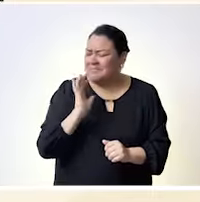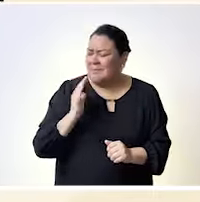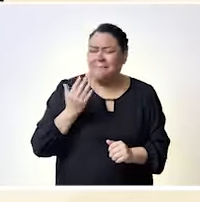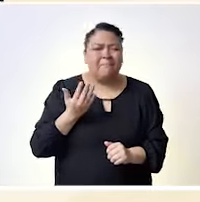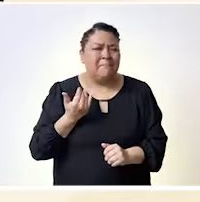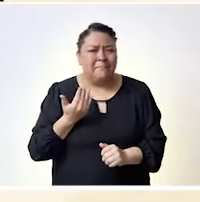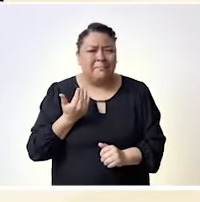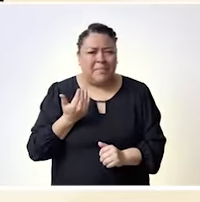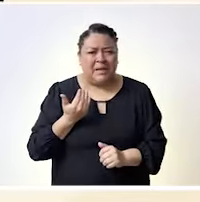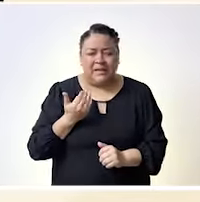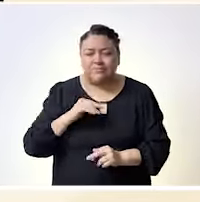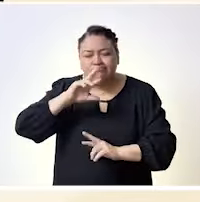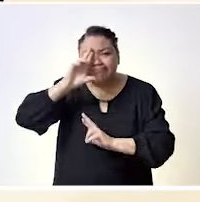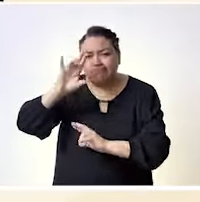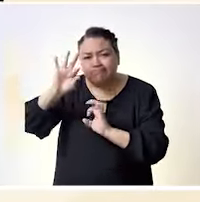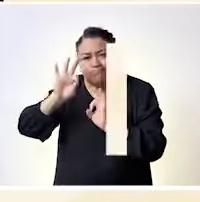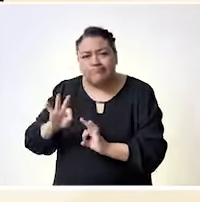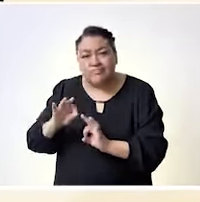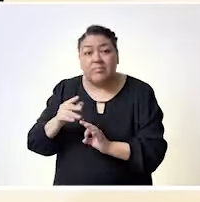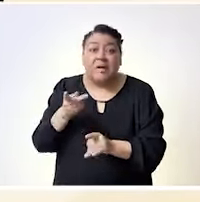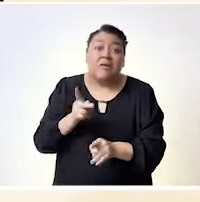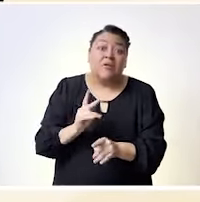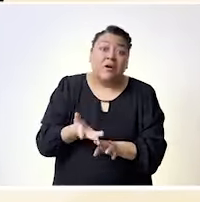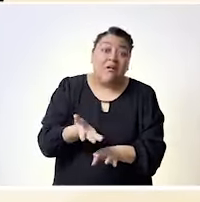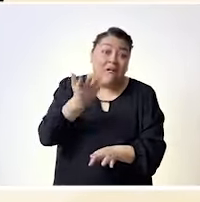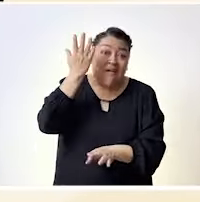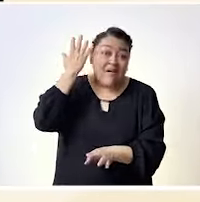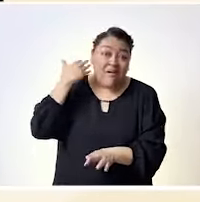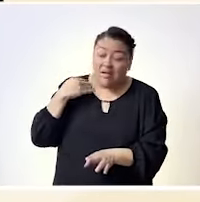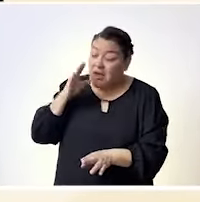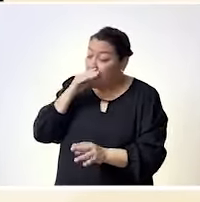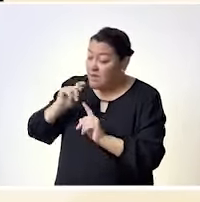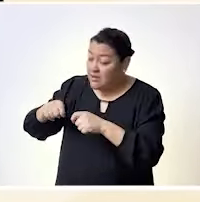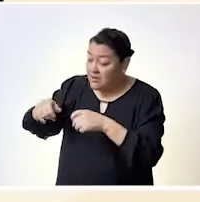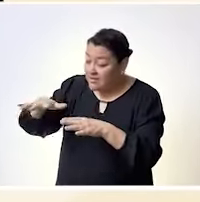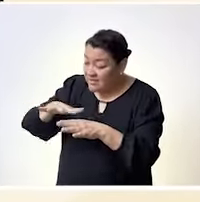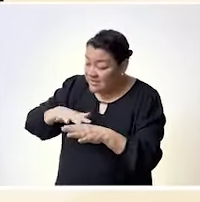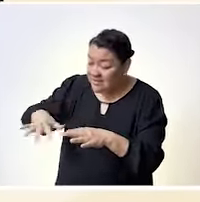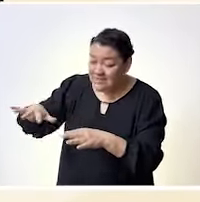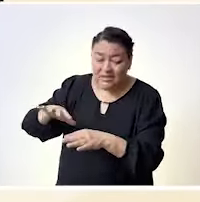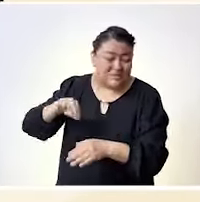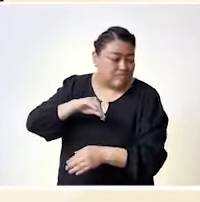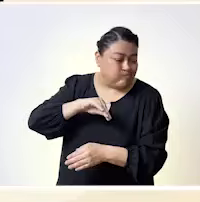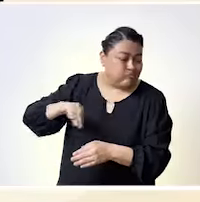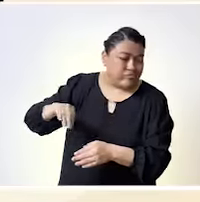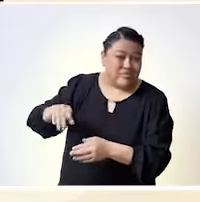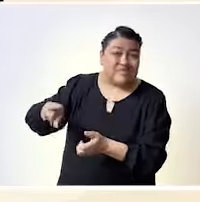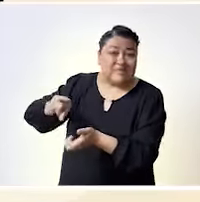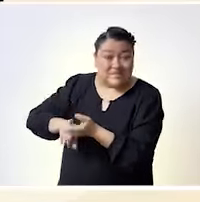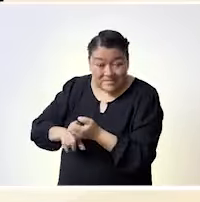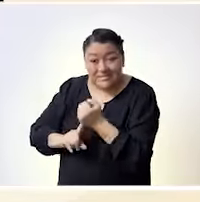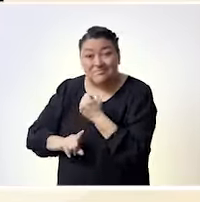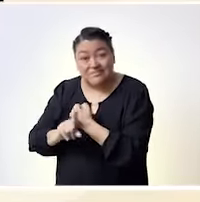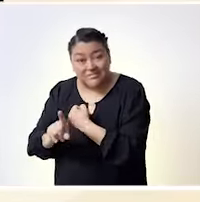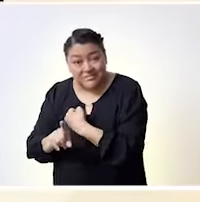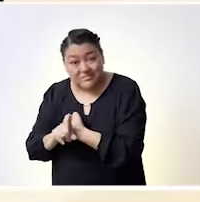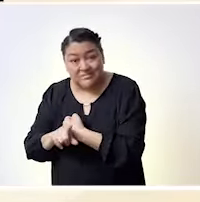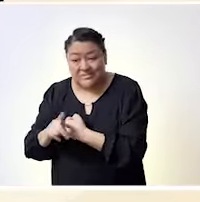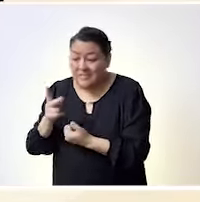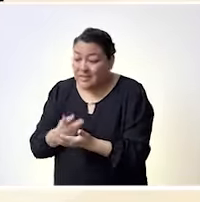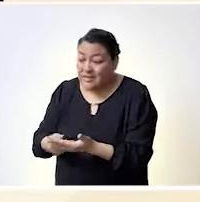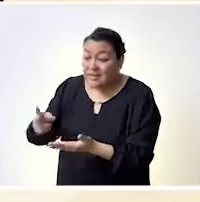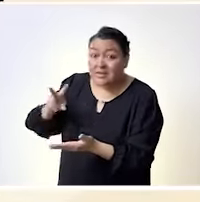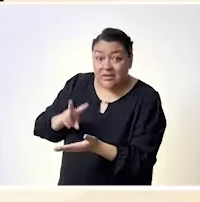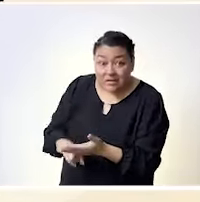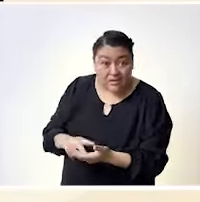mujeres, la toma de decisiones, inclusive sus emociones, se invalidan porque somos súper emocionales por el hecho de